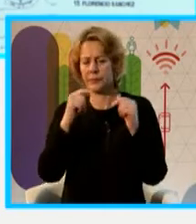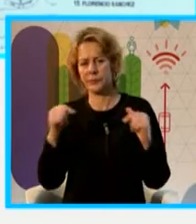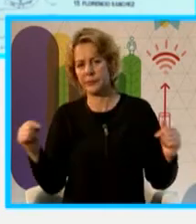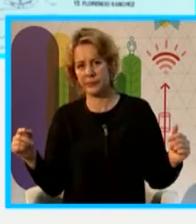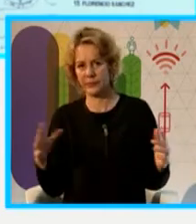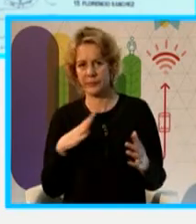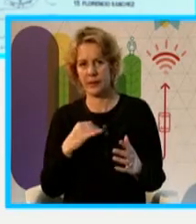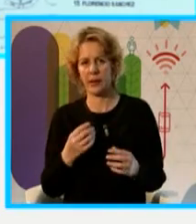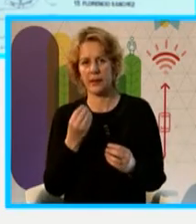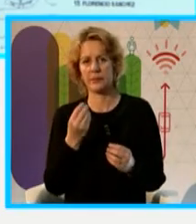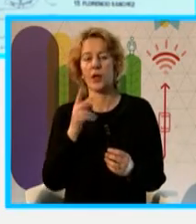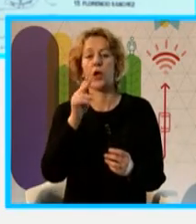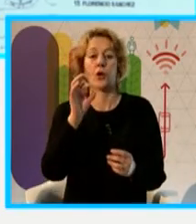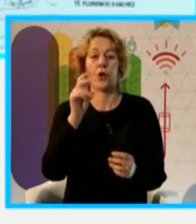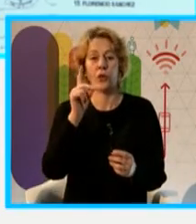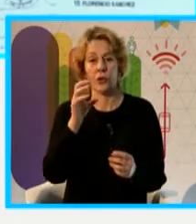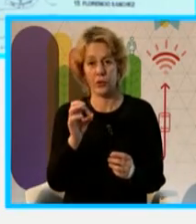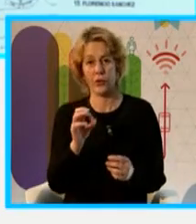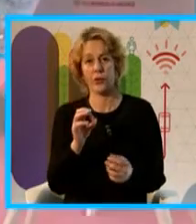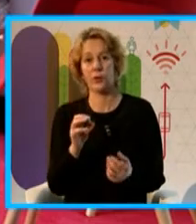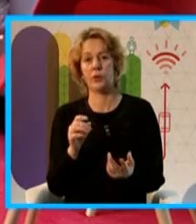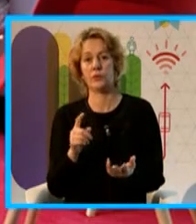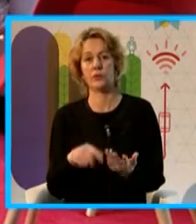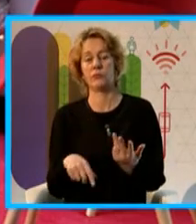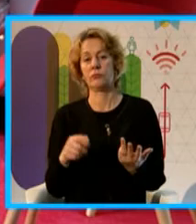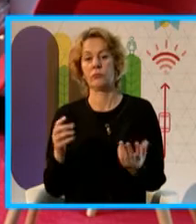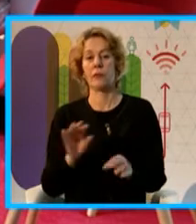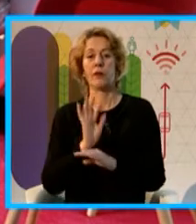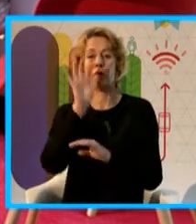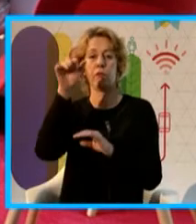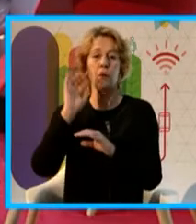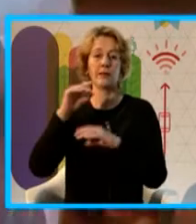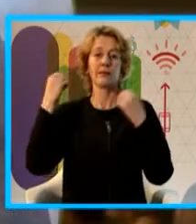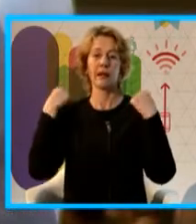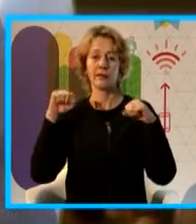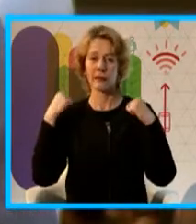el monumento a Rodó, la fuente de los atletas,